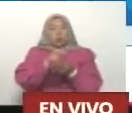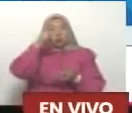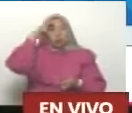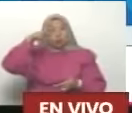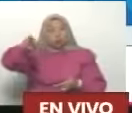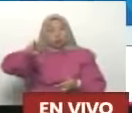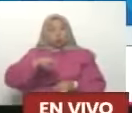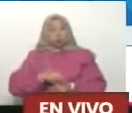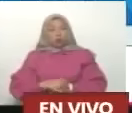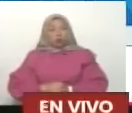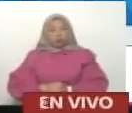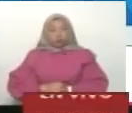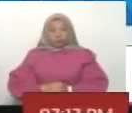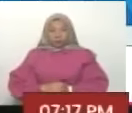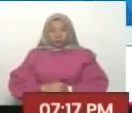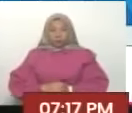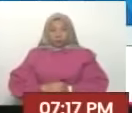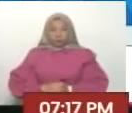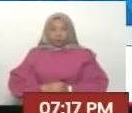asalto a la embajada